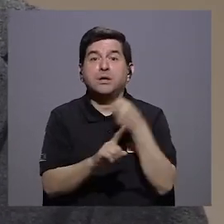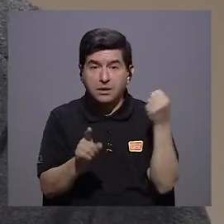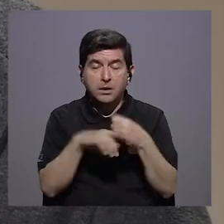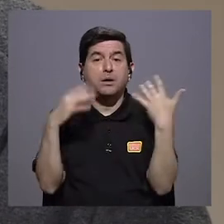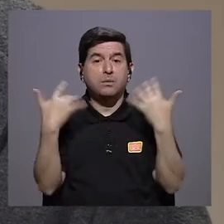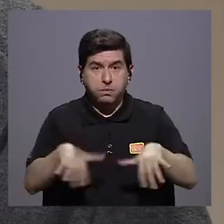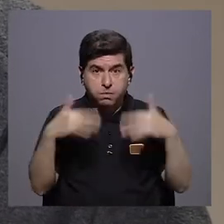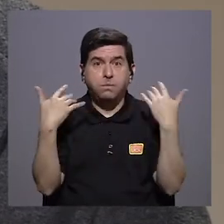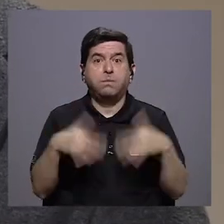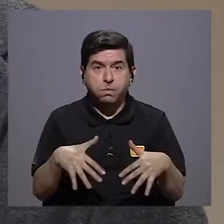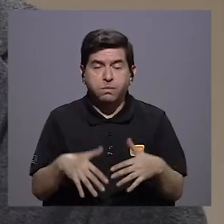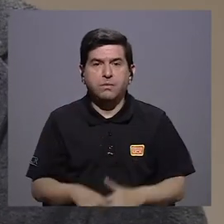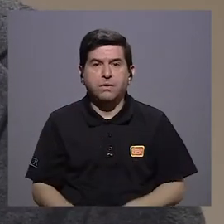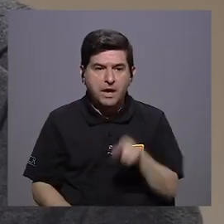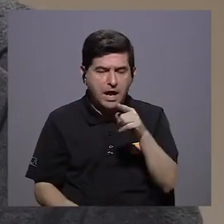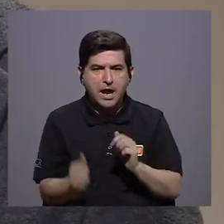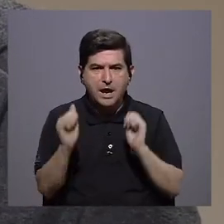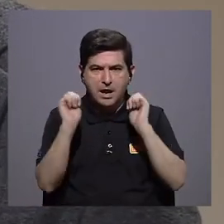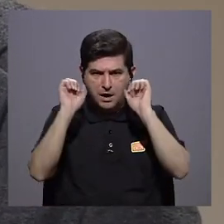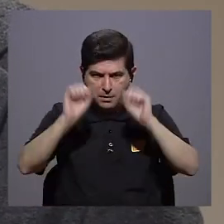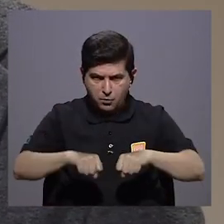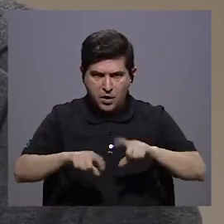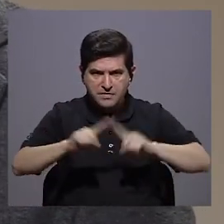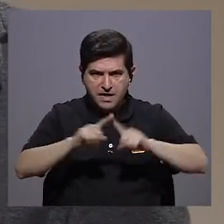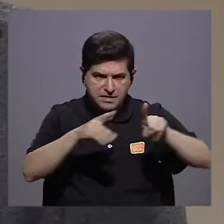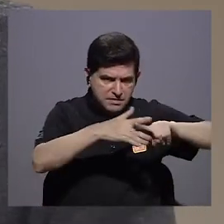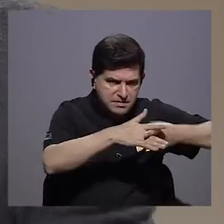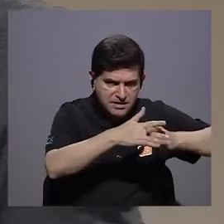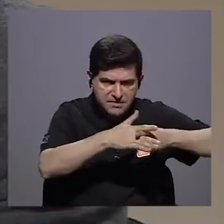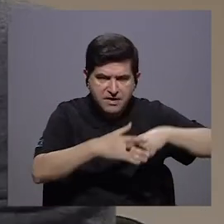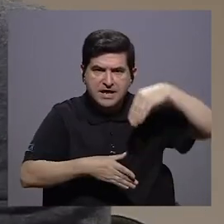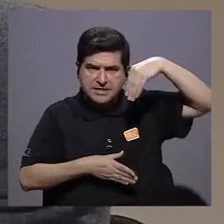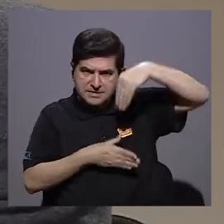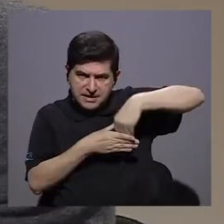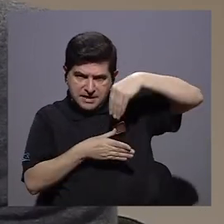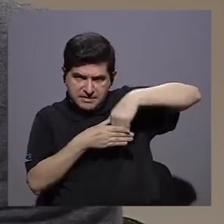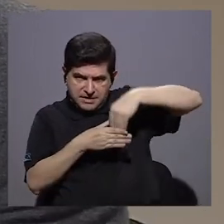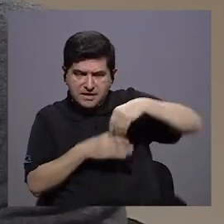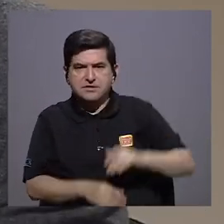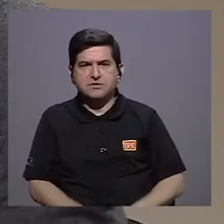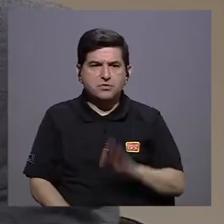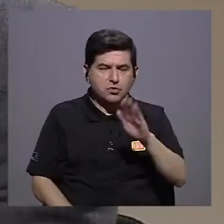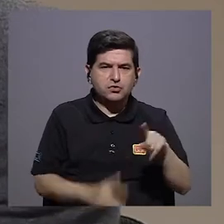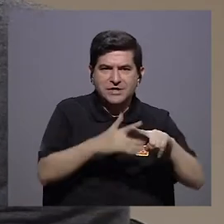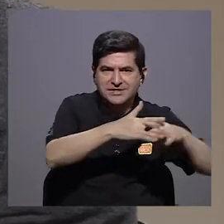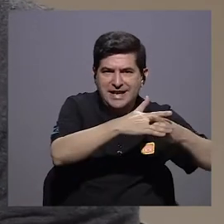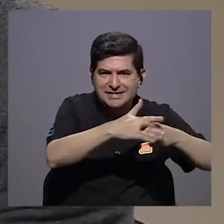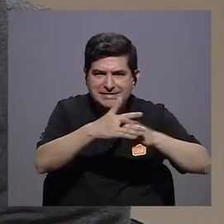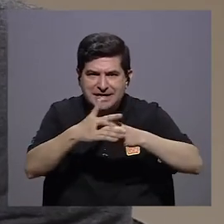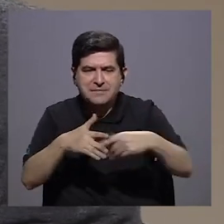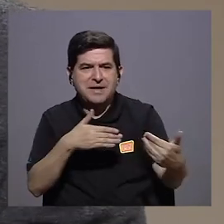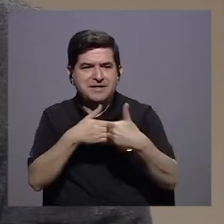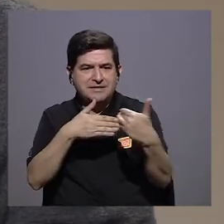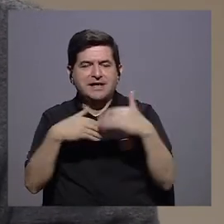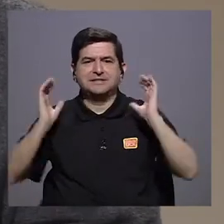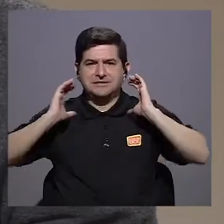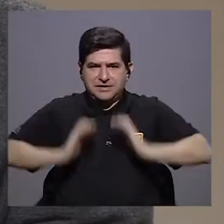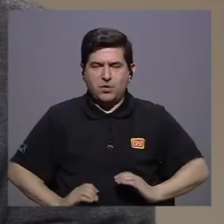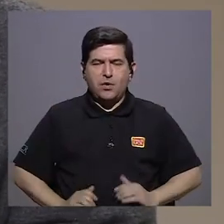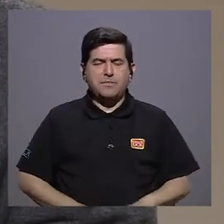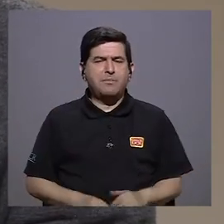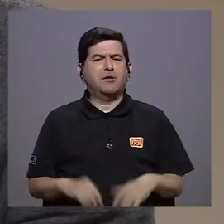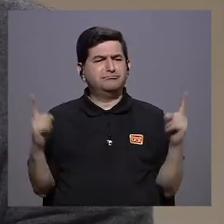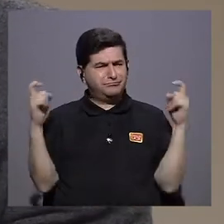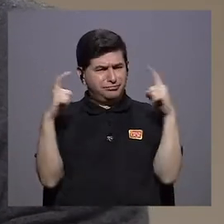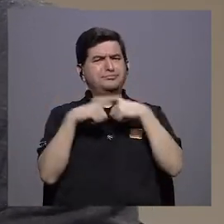la capacidad de, a través de diferentes mecanismos, en sus herramientas para atacar al cuerpo, es